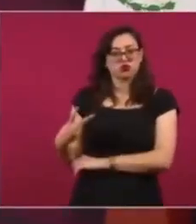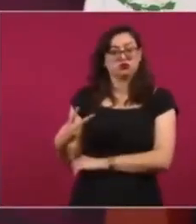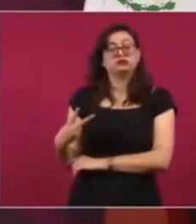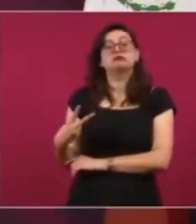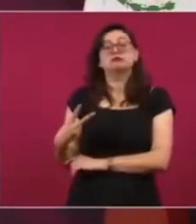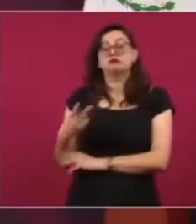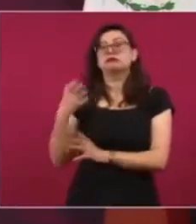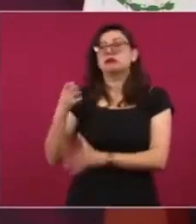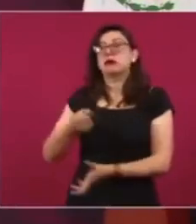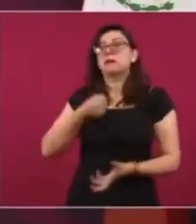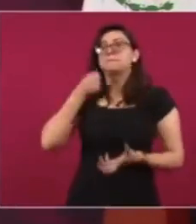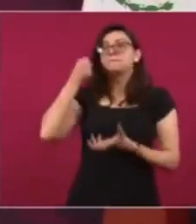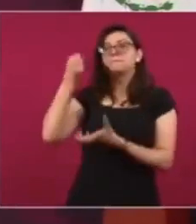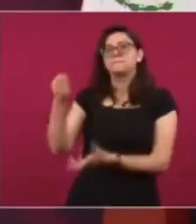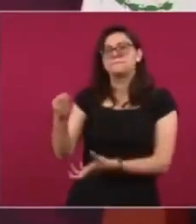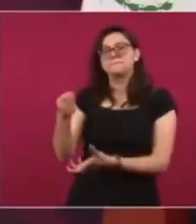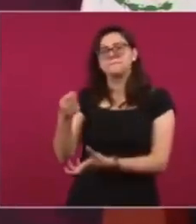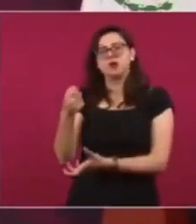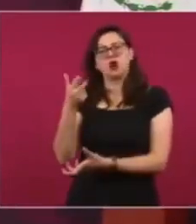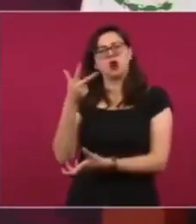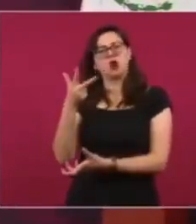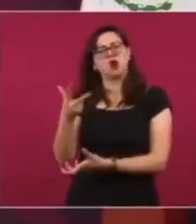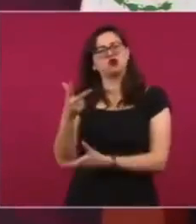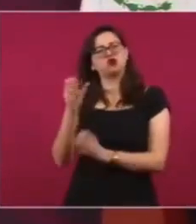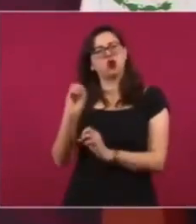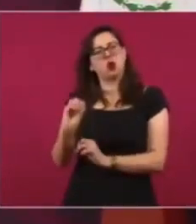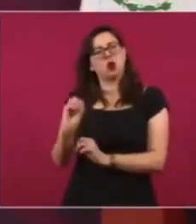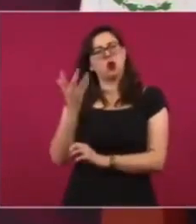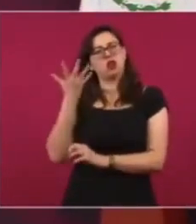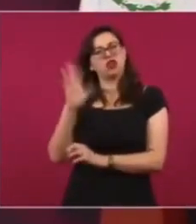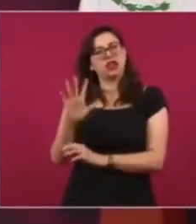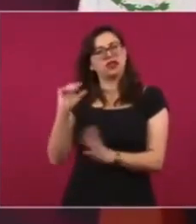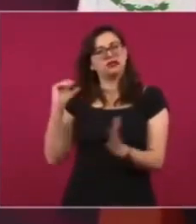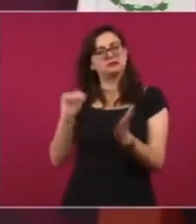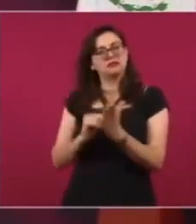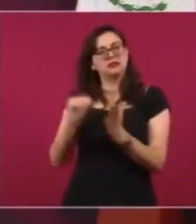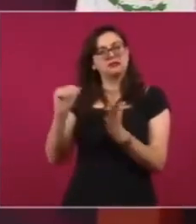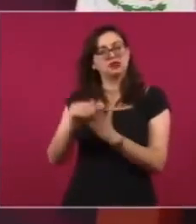ocho o diez mil millones de dólares, las dos.